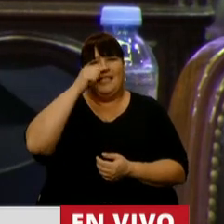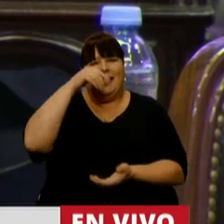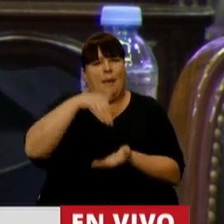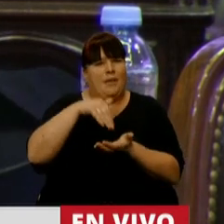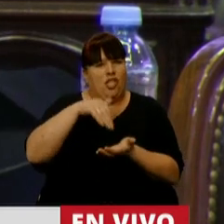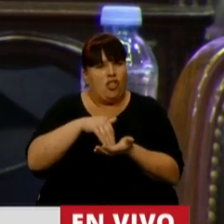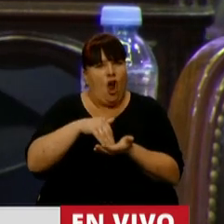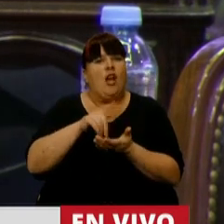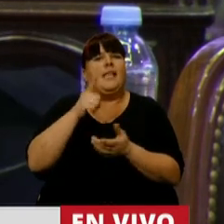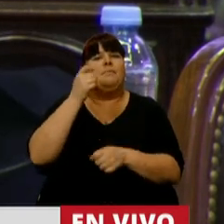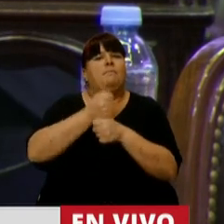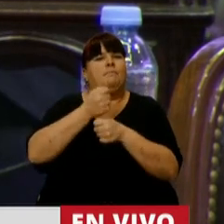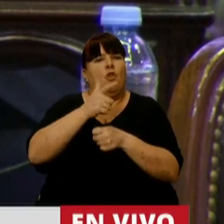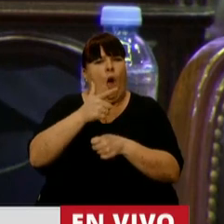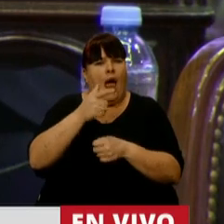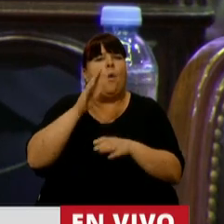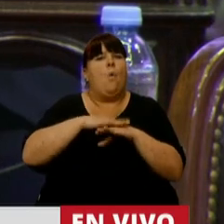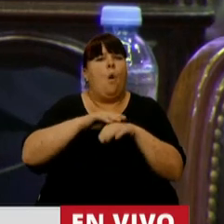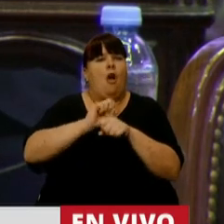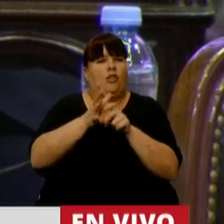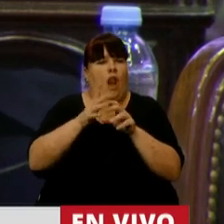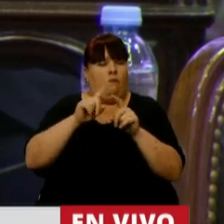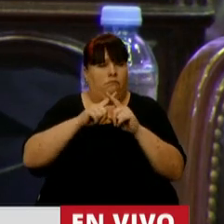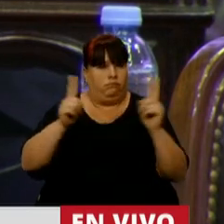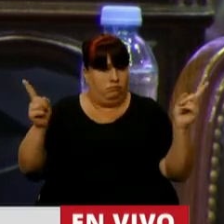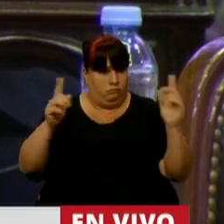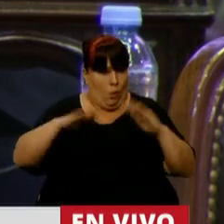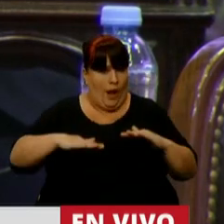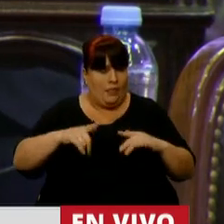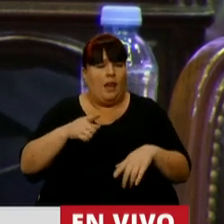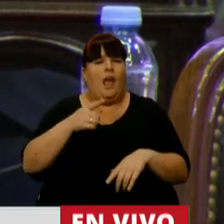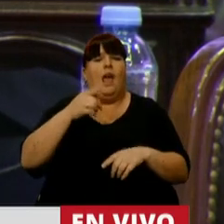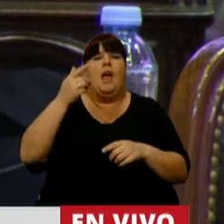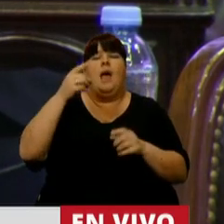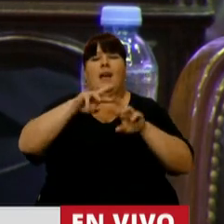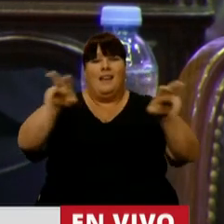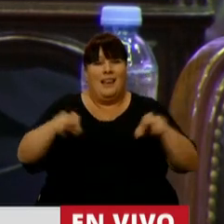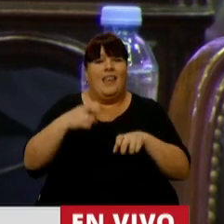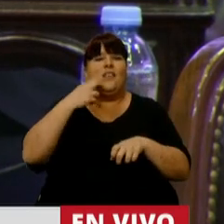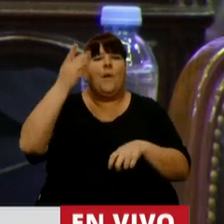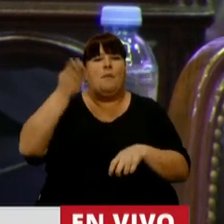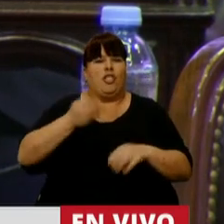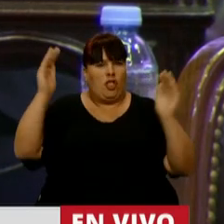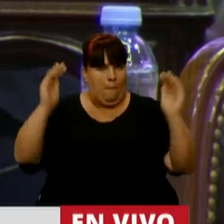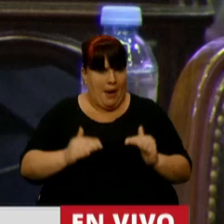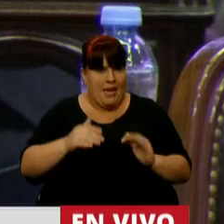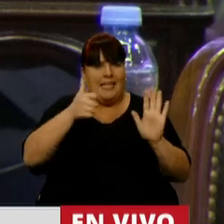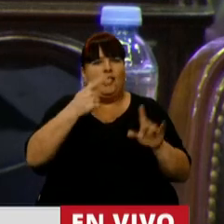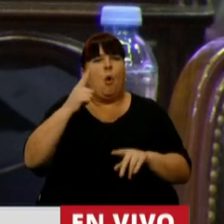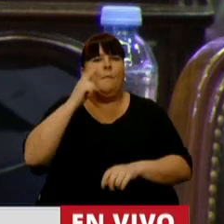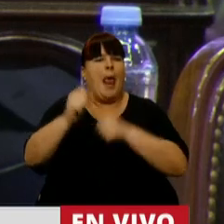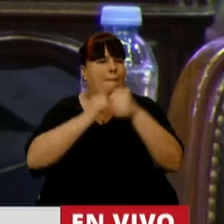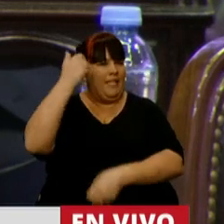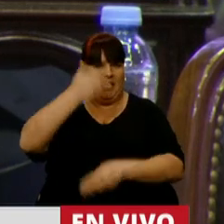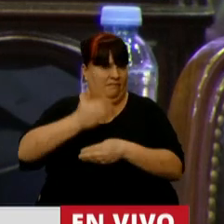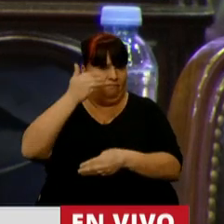millones de nuevos desempleados producto de esta cuarentena eterna. Una caída del PBI del 19%. 61.000 pymes que